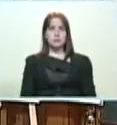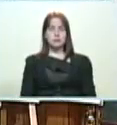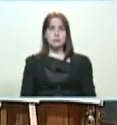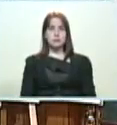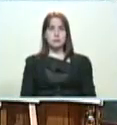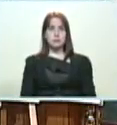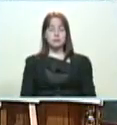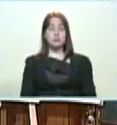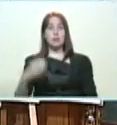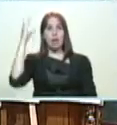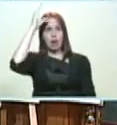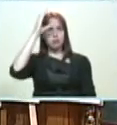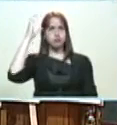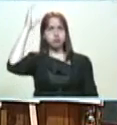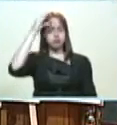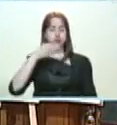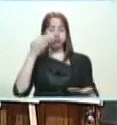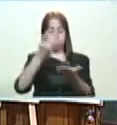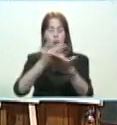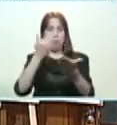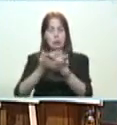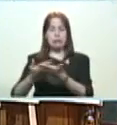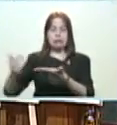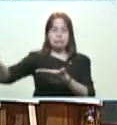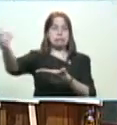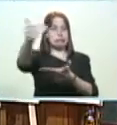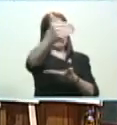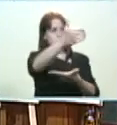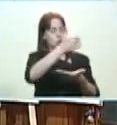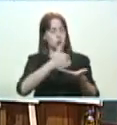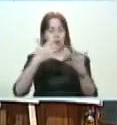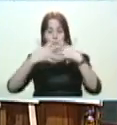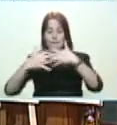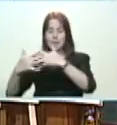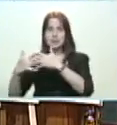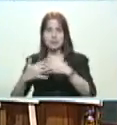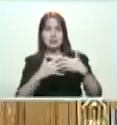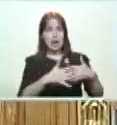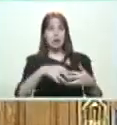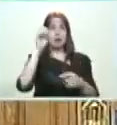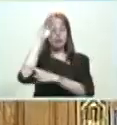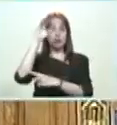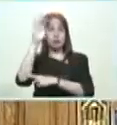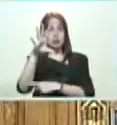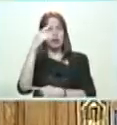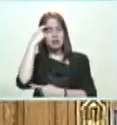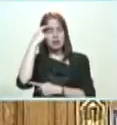Seamos capaces de recoger las propuestas empresarios, constituyentes empresarios.